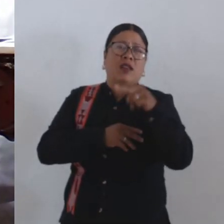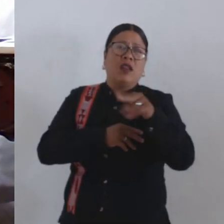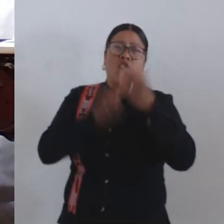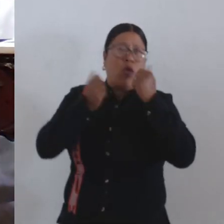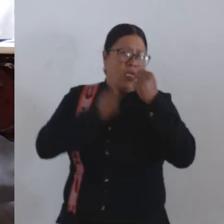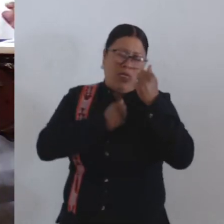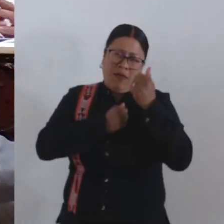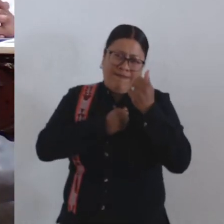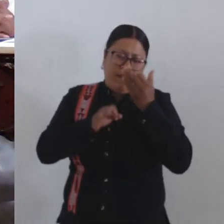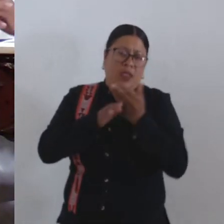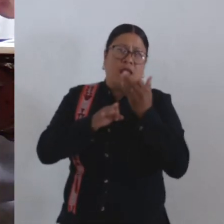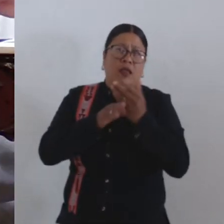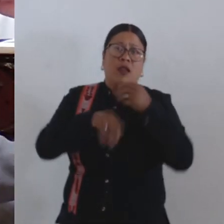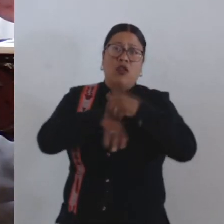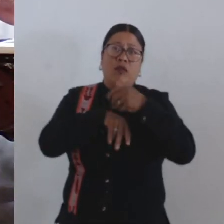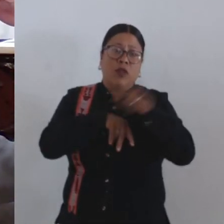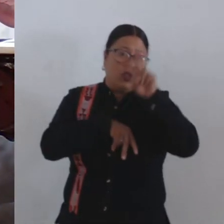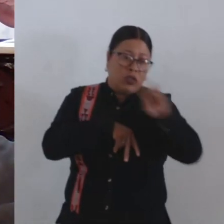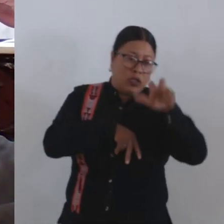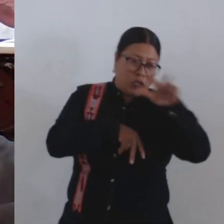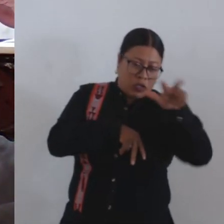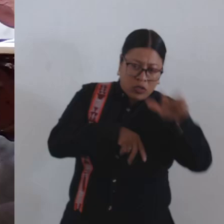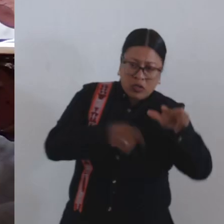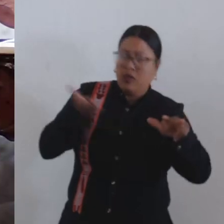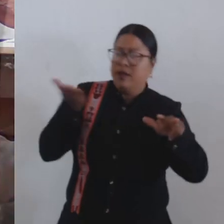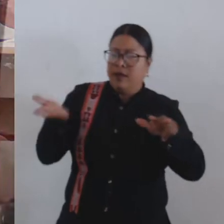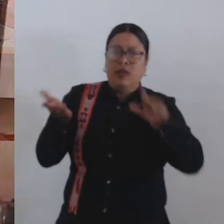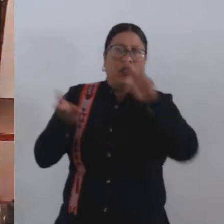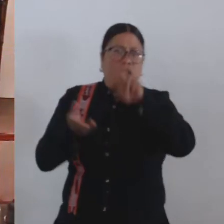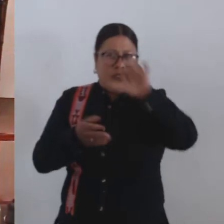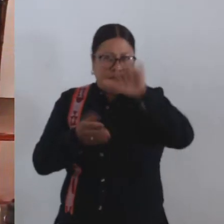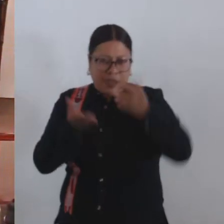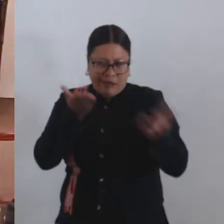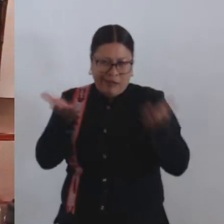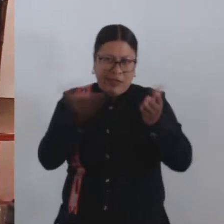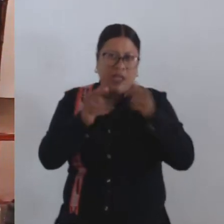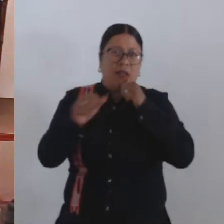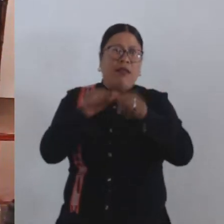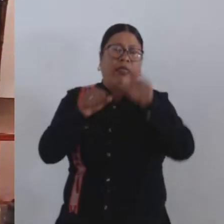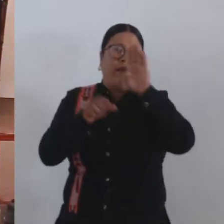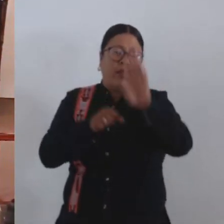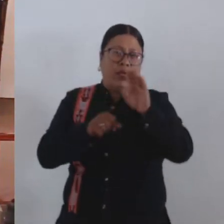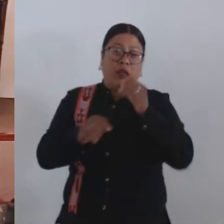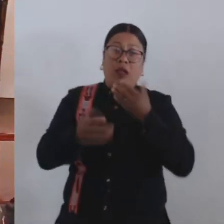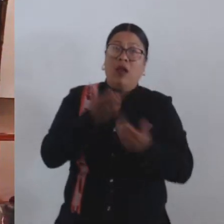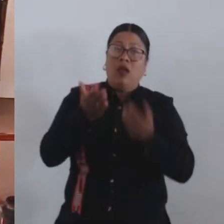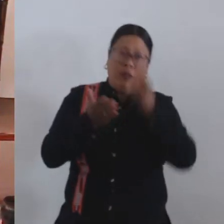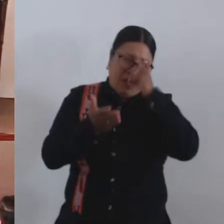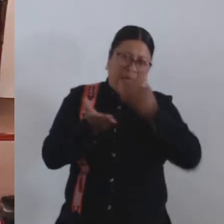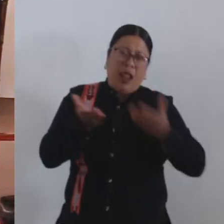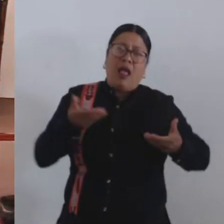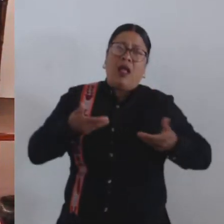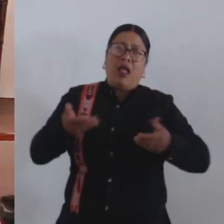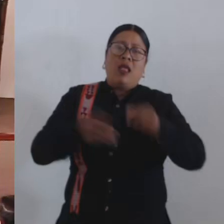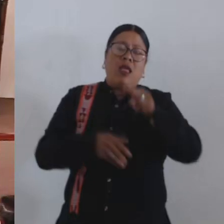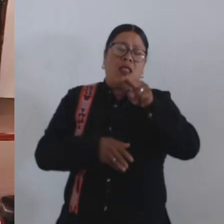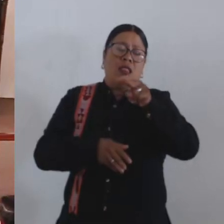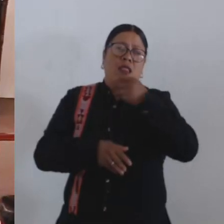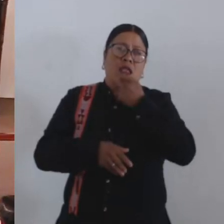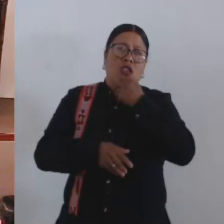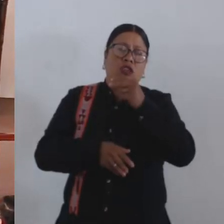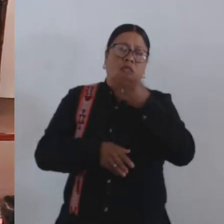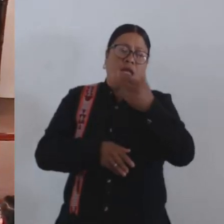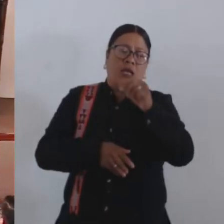nombre, ubicado entre el número 218 y 216, letra B, la cual da acceso a la calle Niños Héroes del barrio